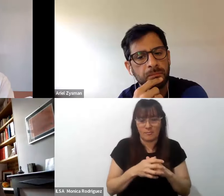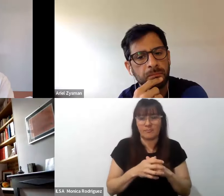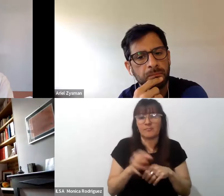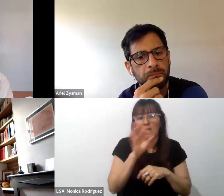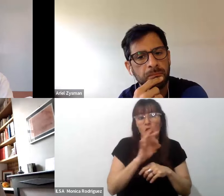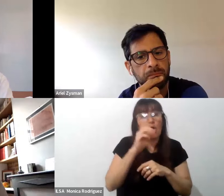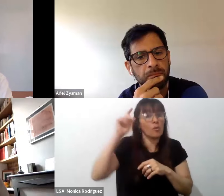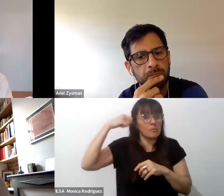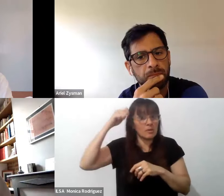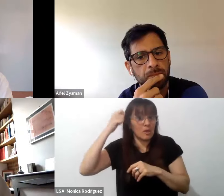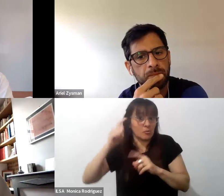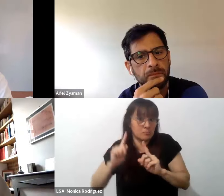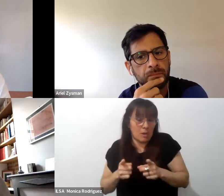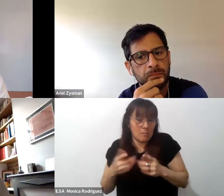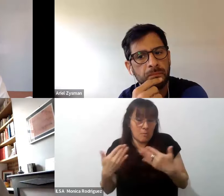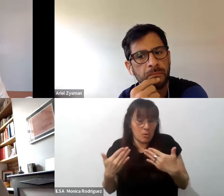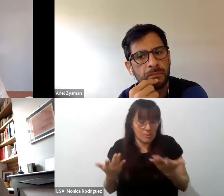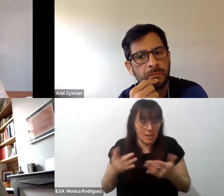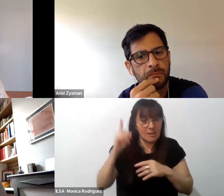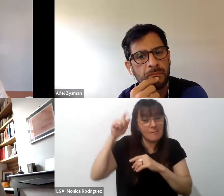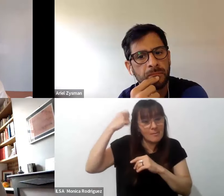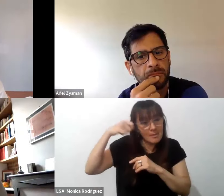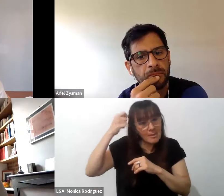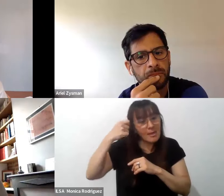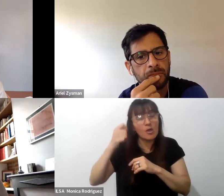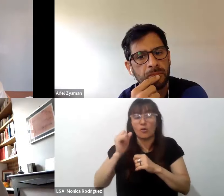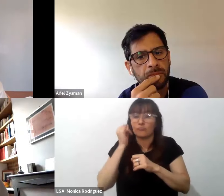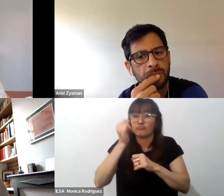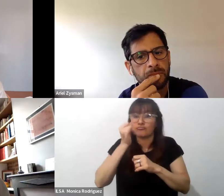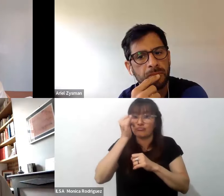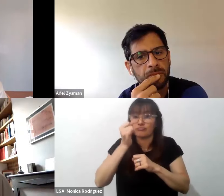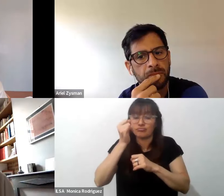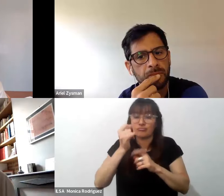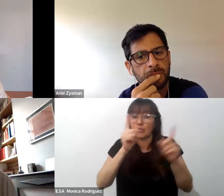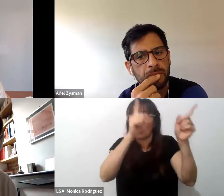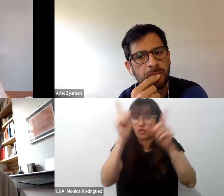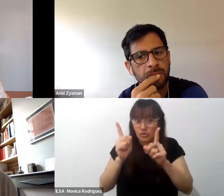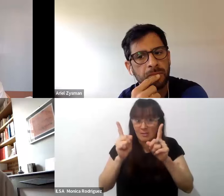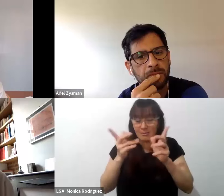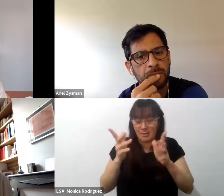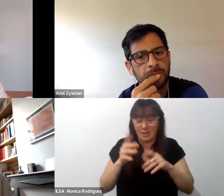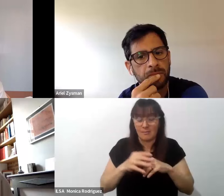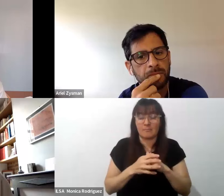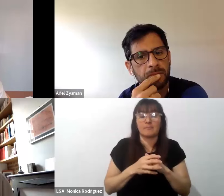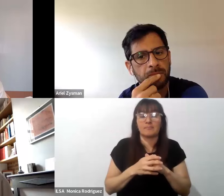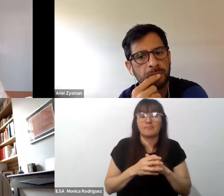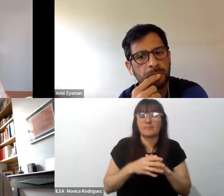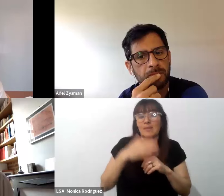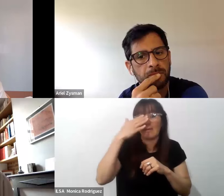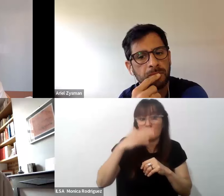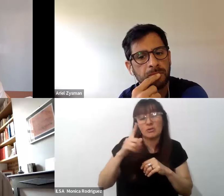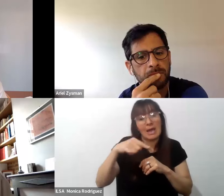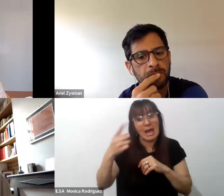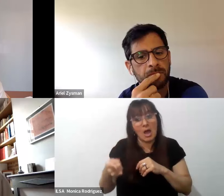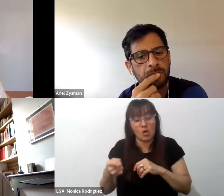video el video se proyecta al docente después y a otros